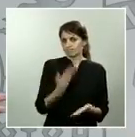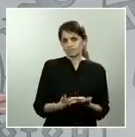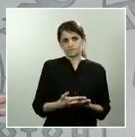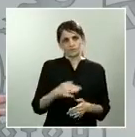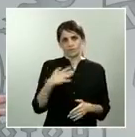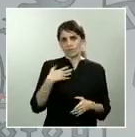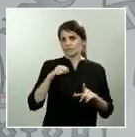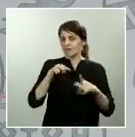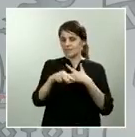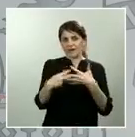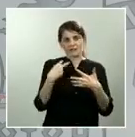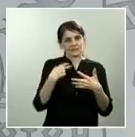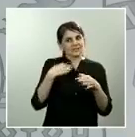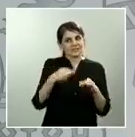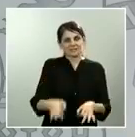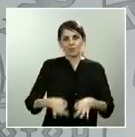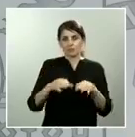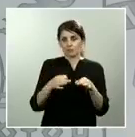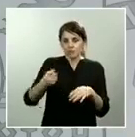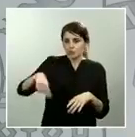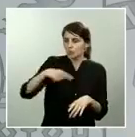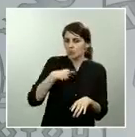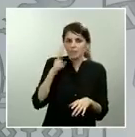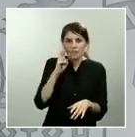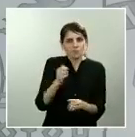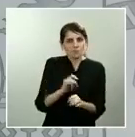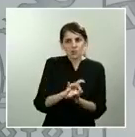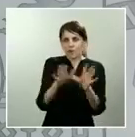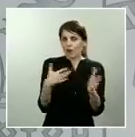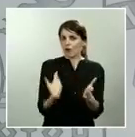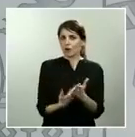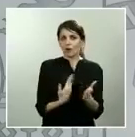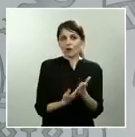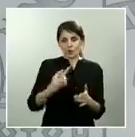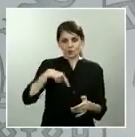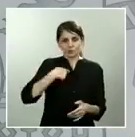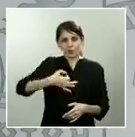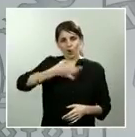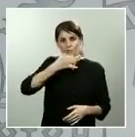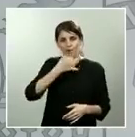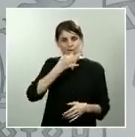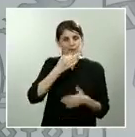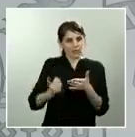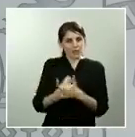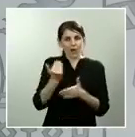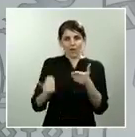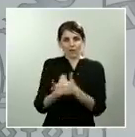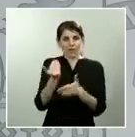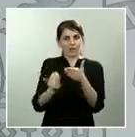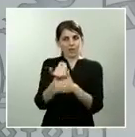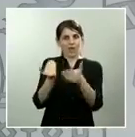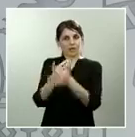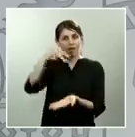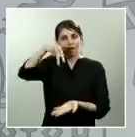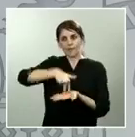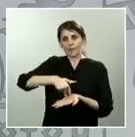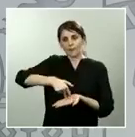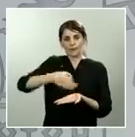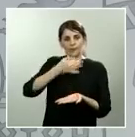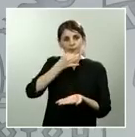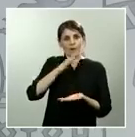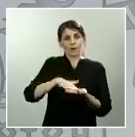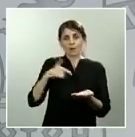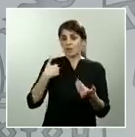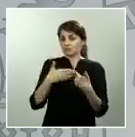durante esta crisis, donde estamos compareciendo a diario a los medios de comunicación, sometiéndonos a las preguntas que ustedes quieran formular